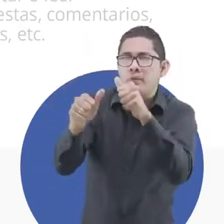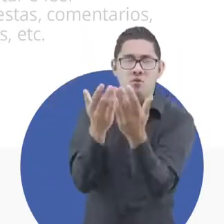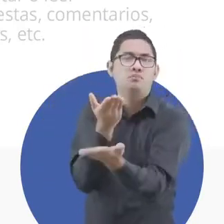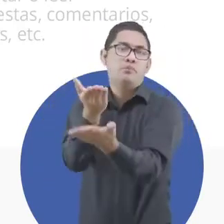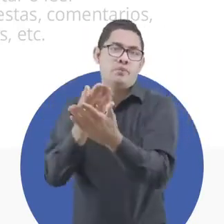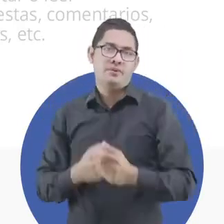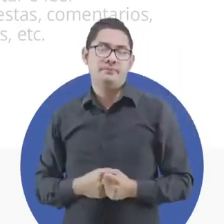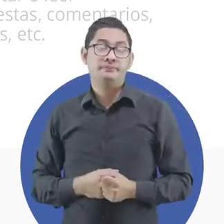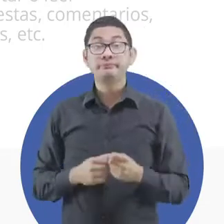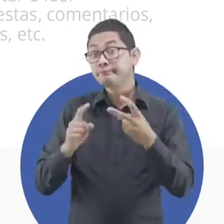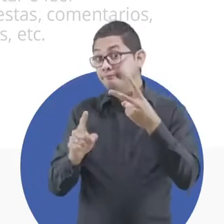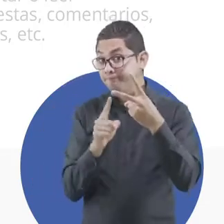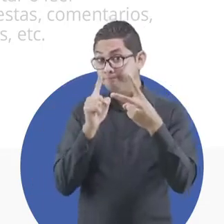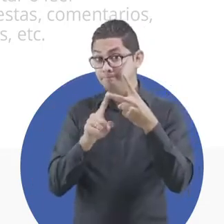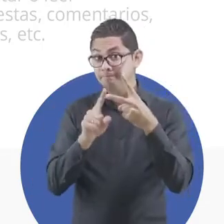o colectivo.